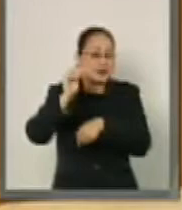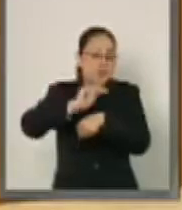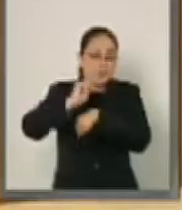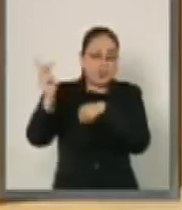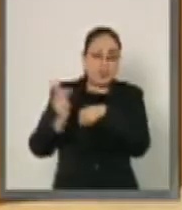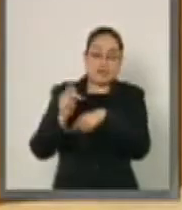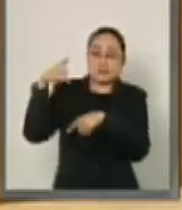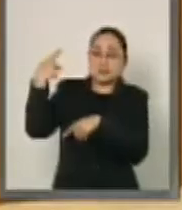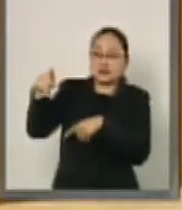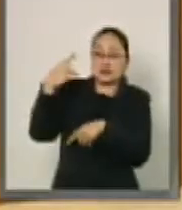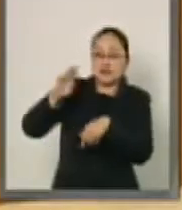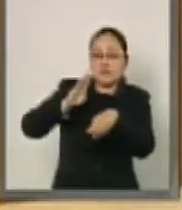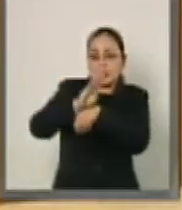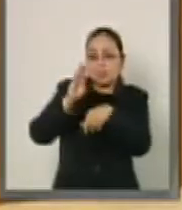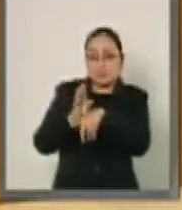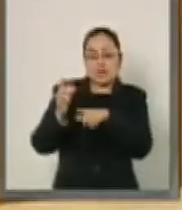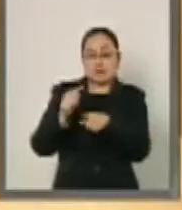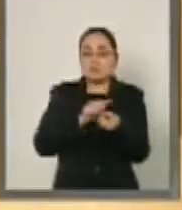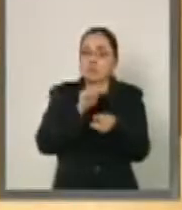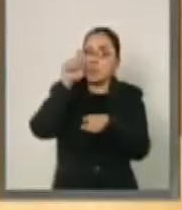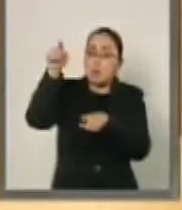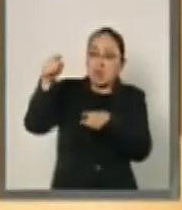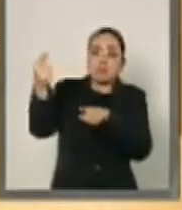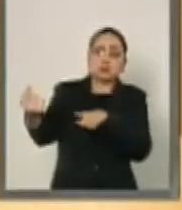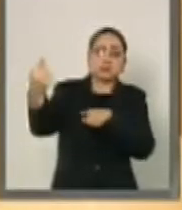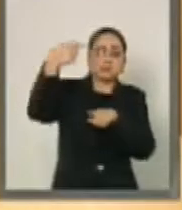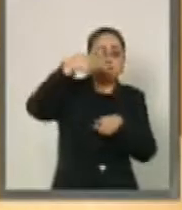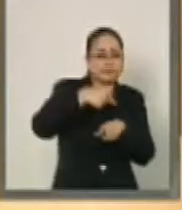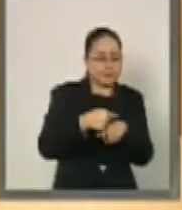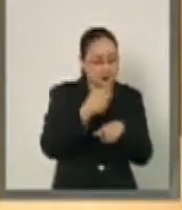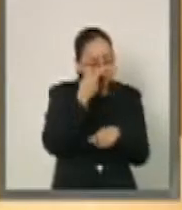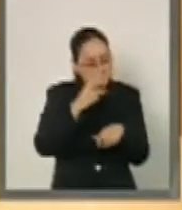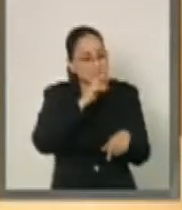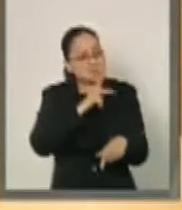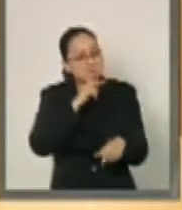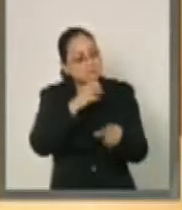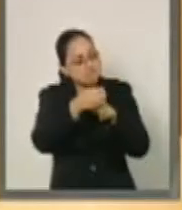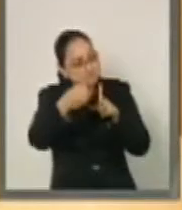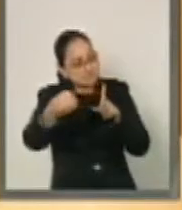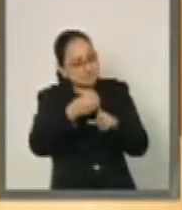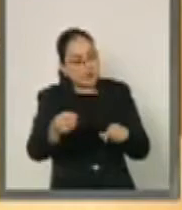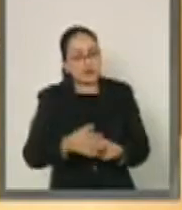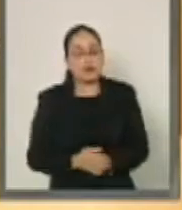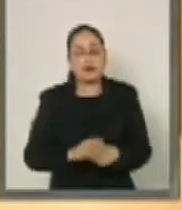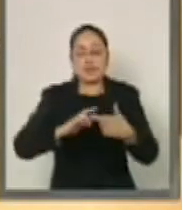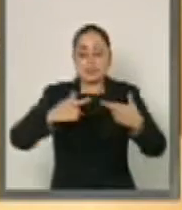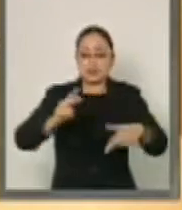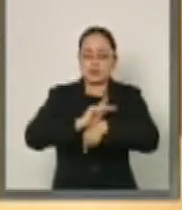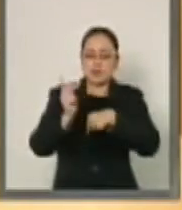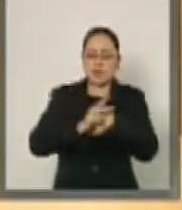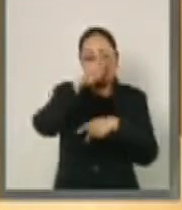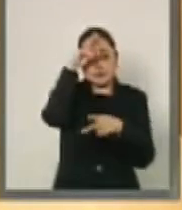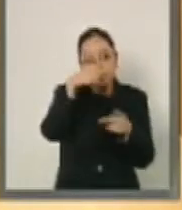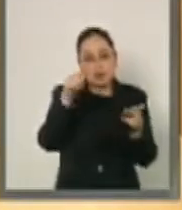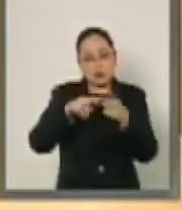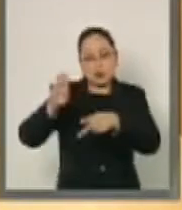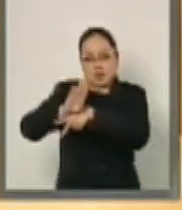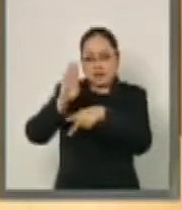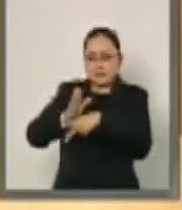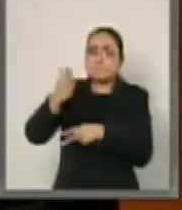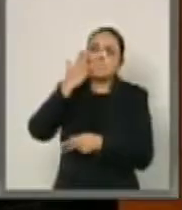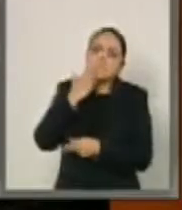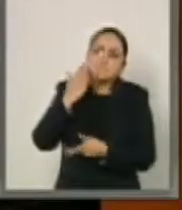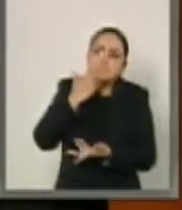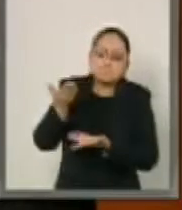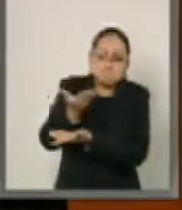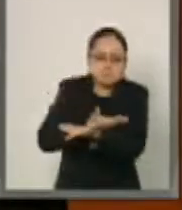territorios de ambos estados. Las relaciones entre México y Brasil siempre han sido muy cordiales,